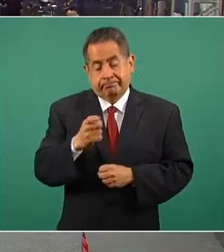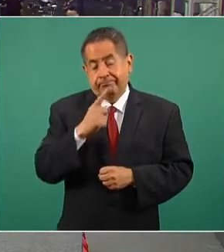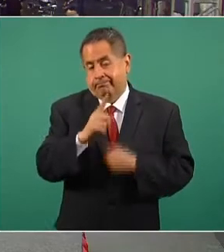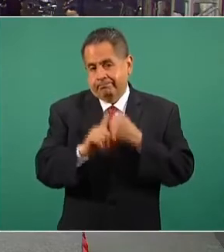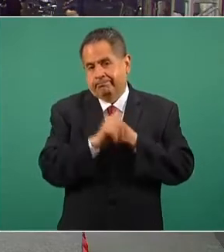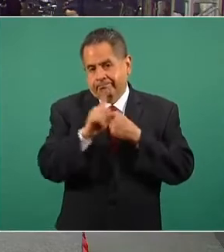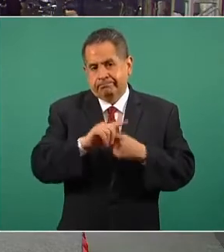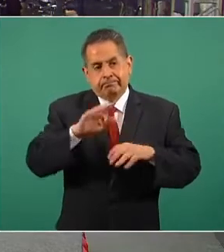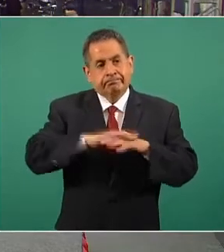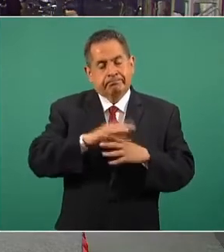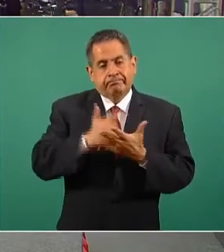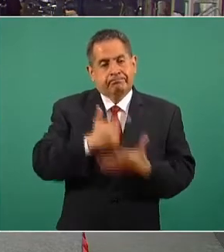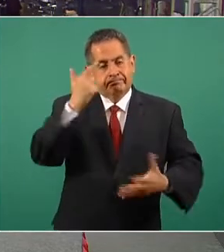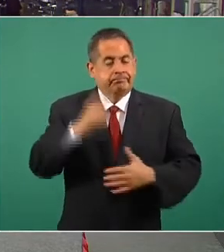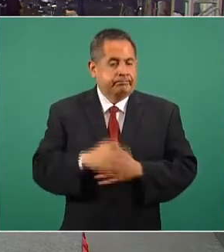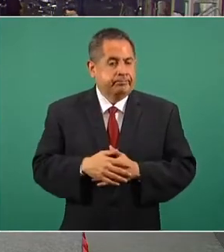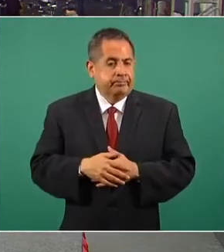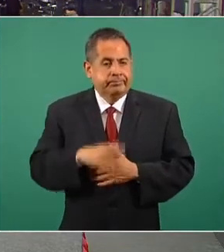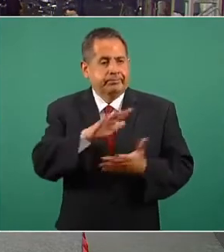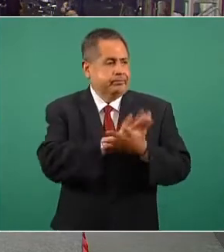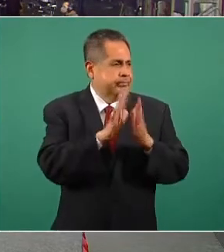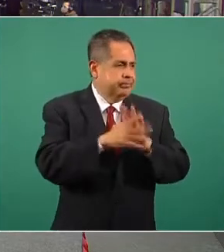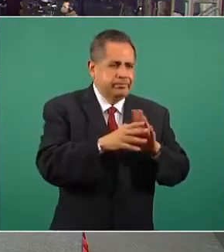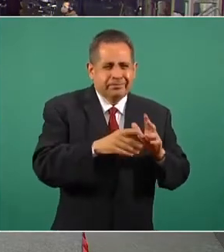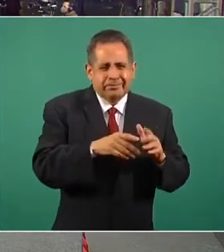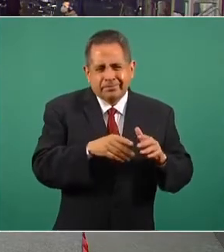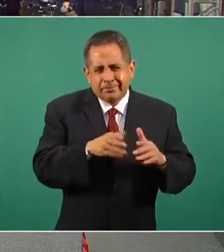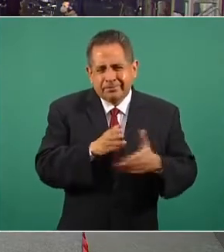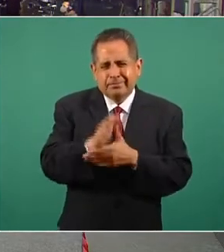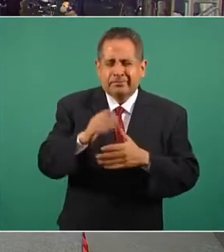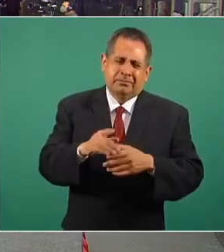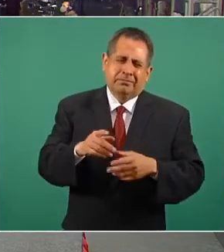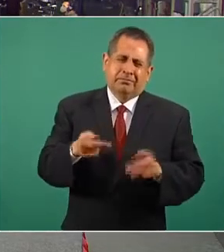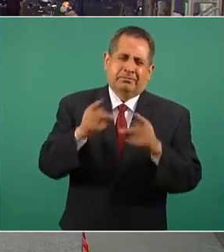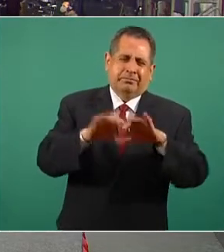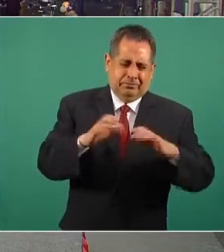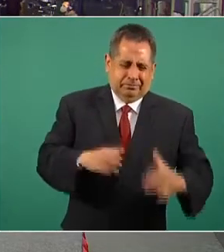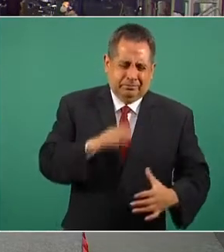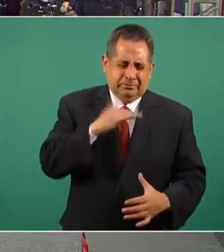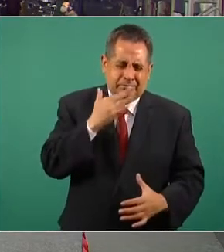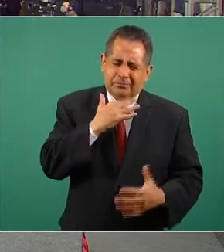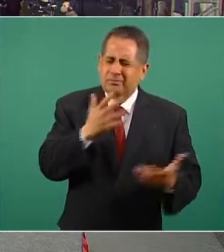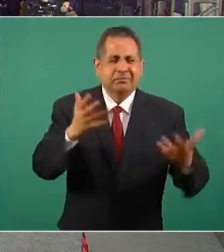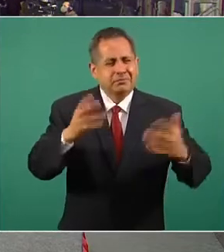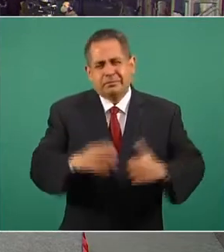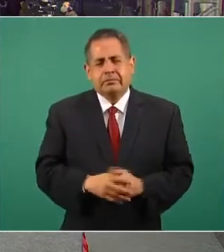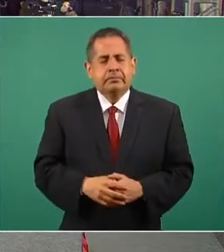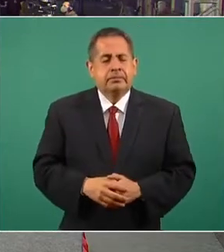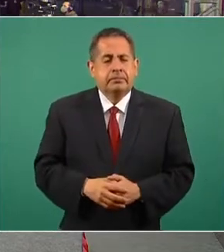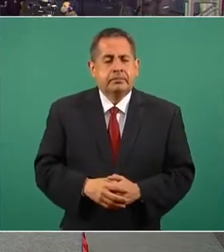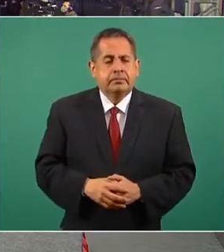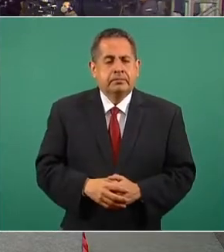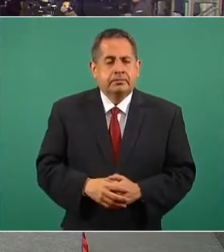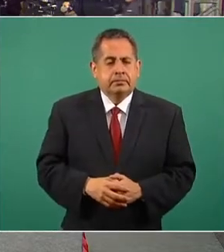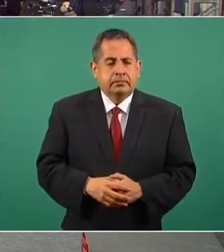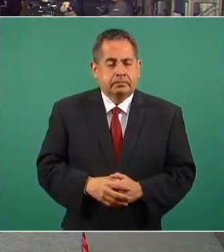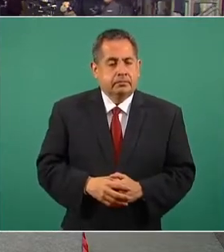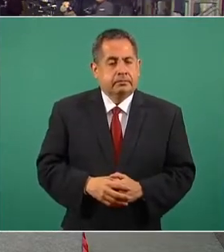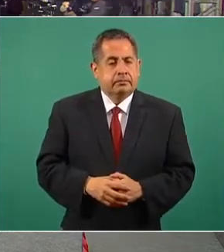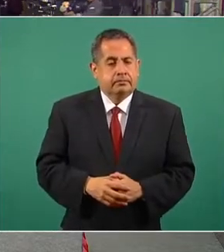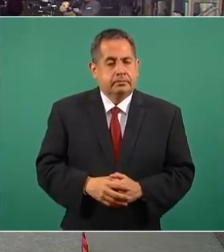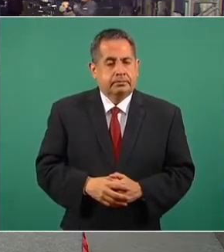very serious even though the delinquency is already put in the oxygen Thank you. Thank you, Secretary.